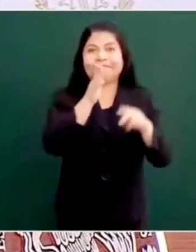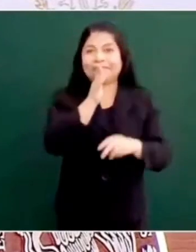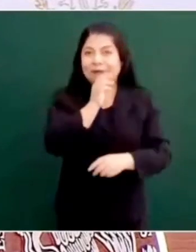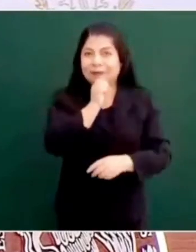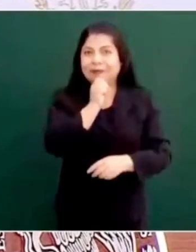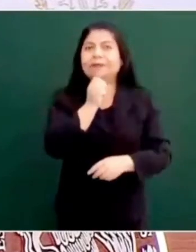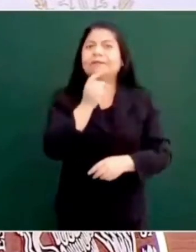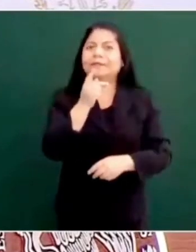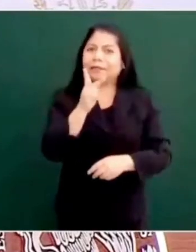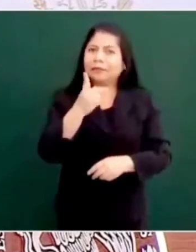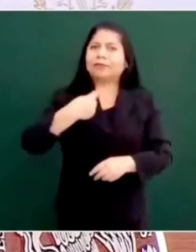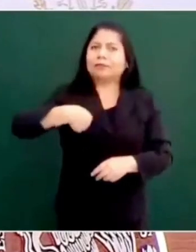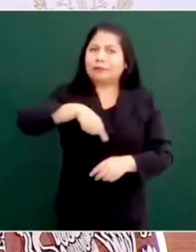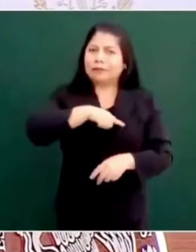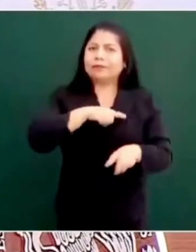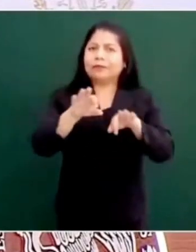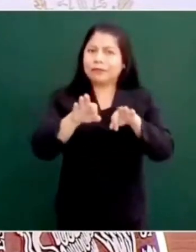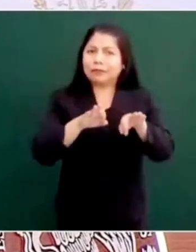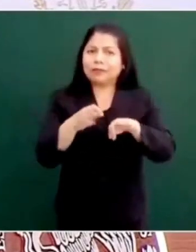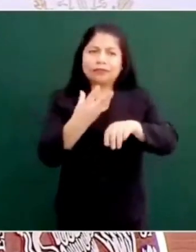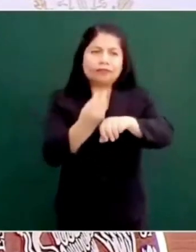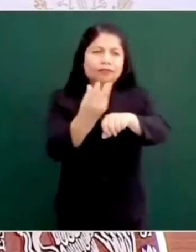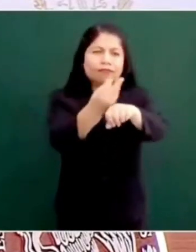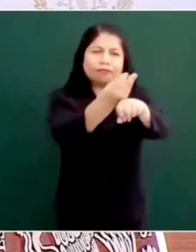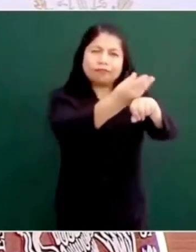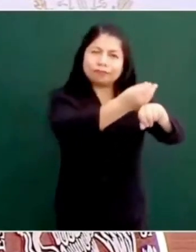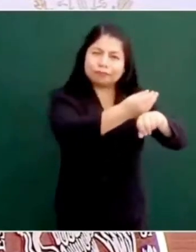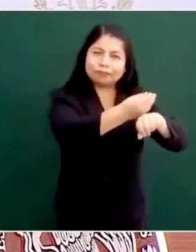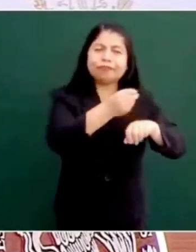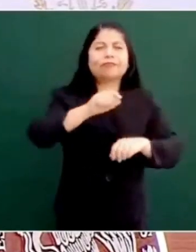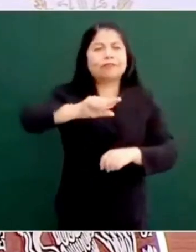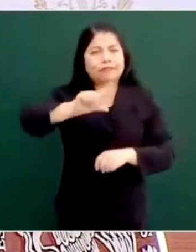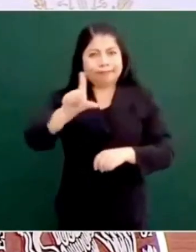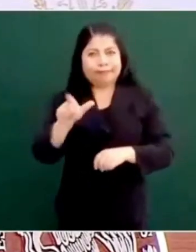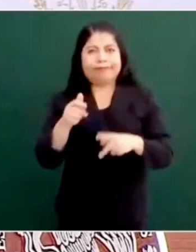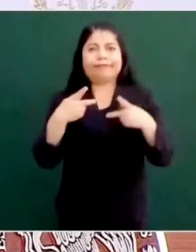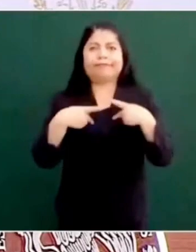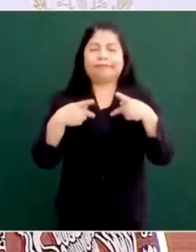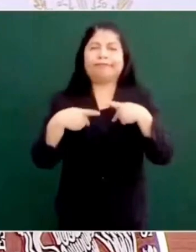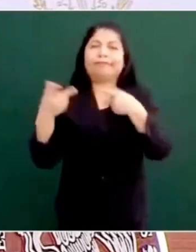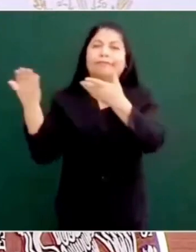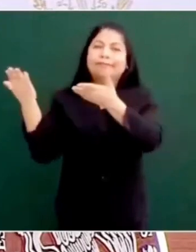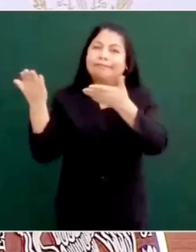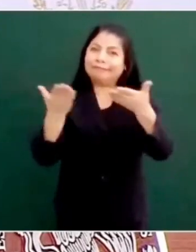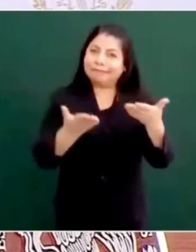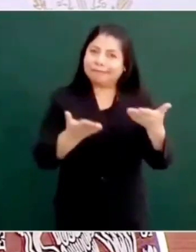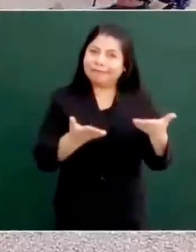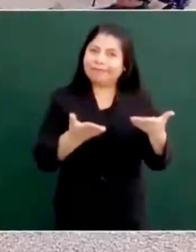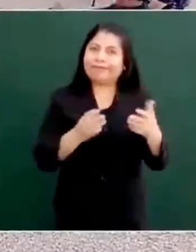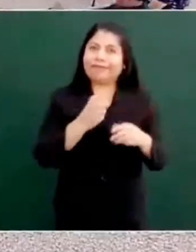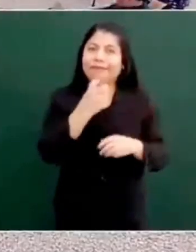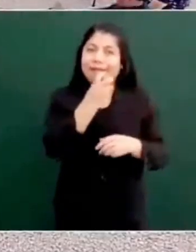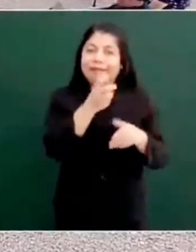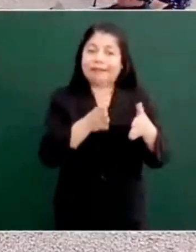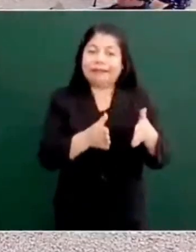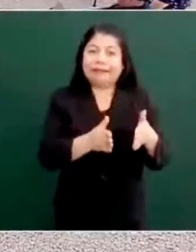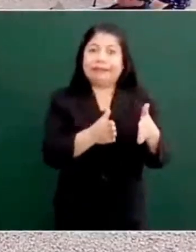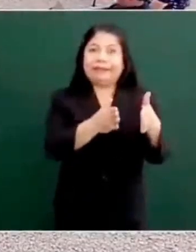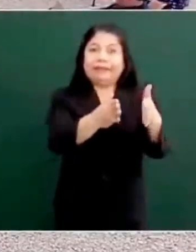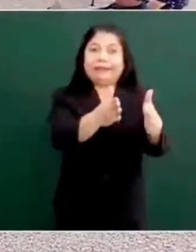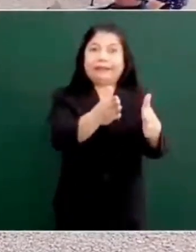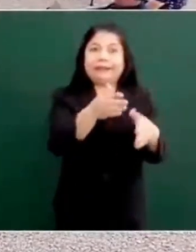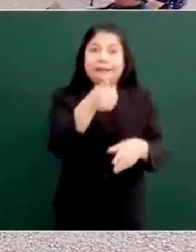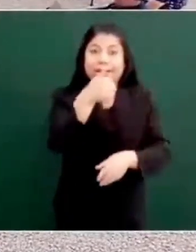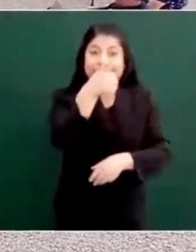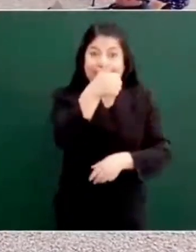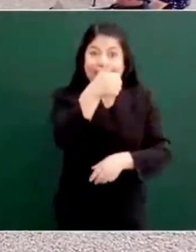mejoramiento de zonas arqueológicas. La consideramos parte del tramo seis. Y en ese sentido